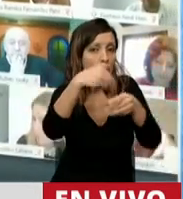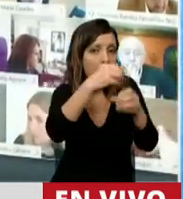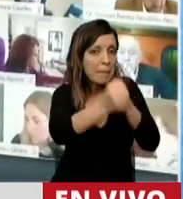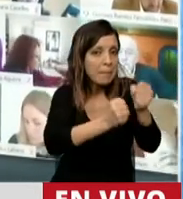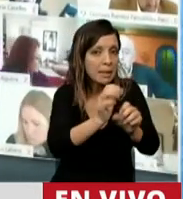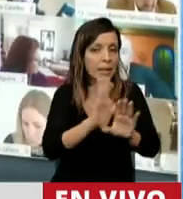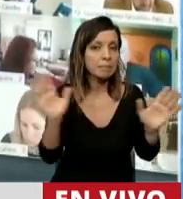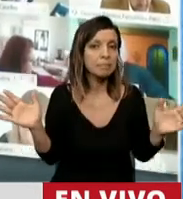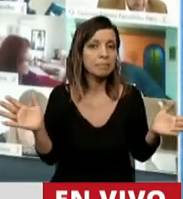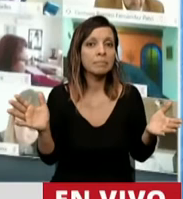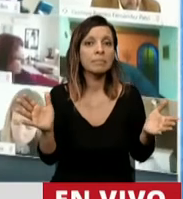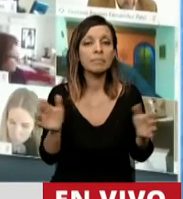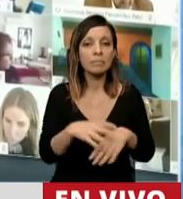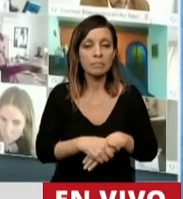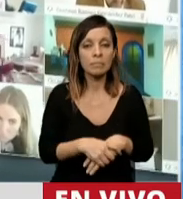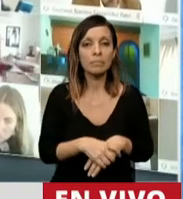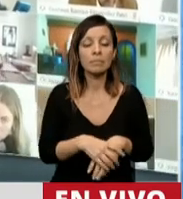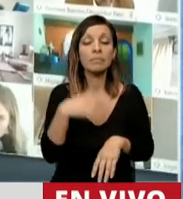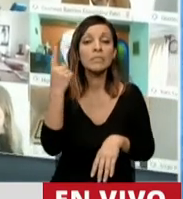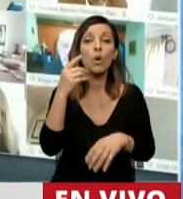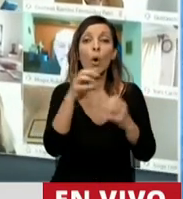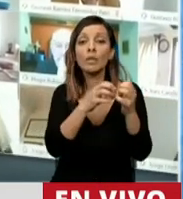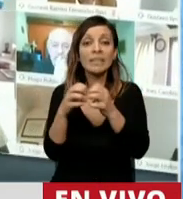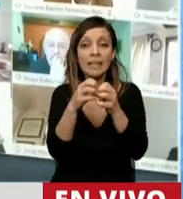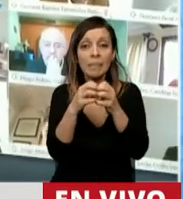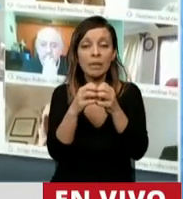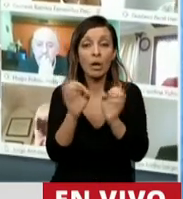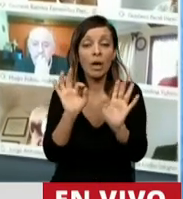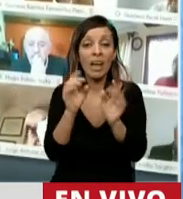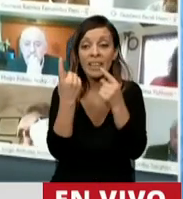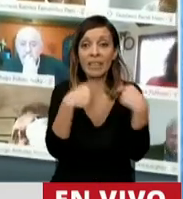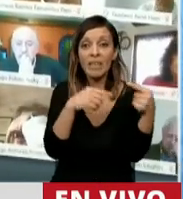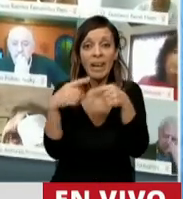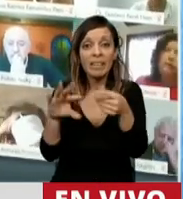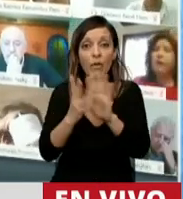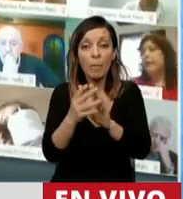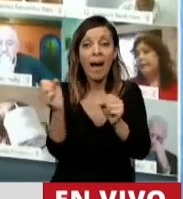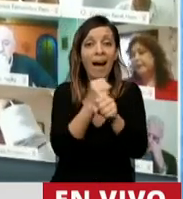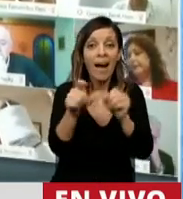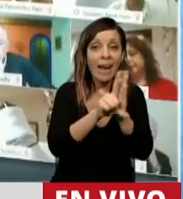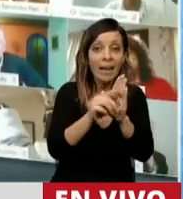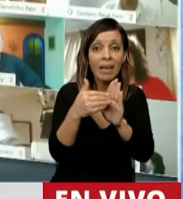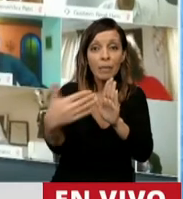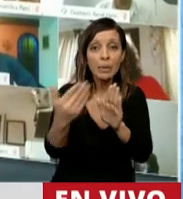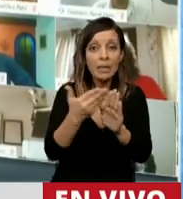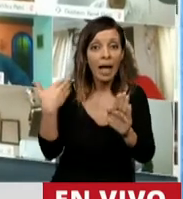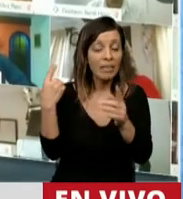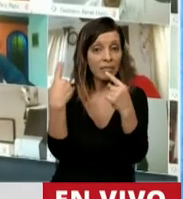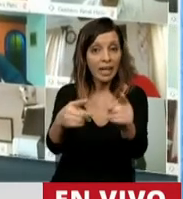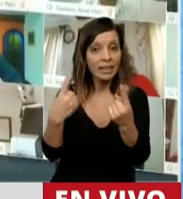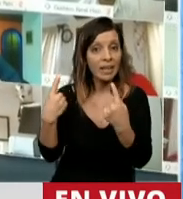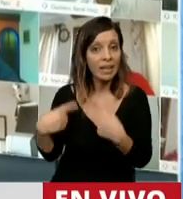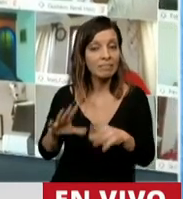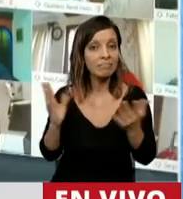Un tratamiento antes de la ley, otro tratamiento después de la ley. Discriminando en